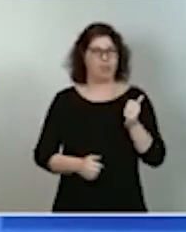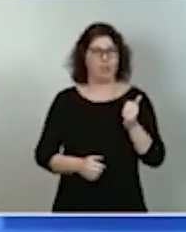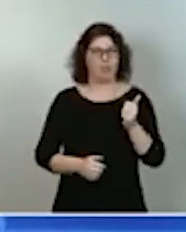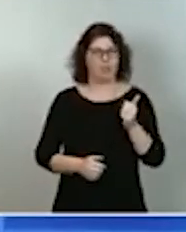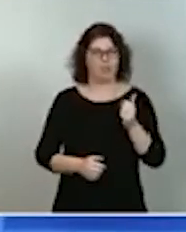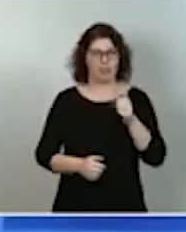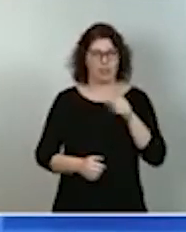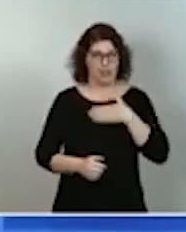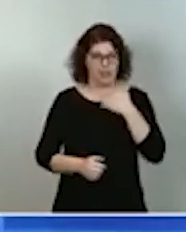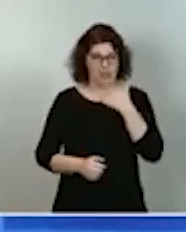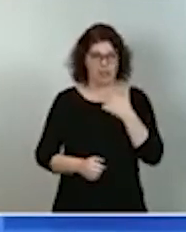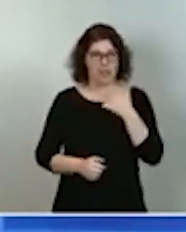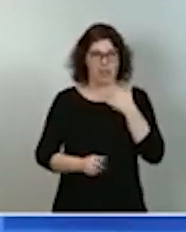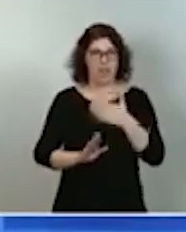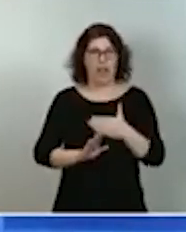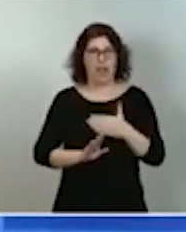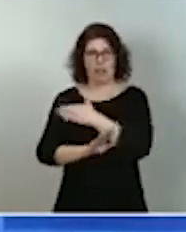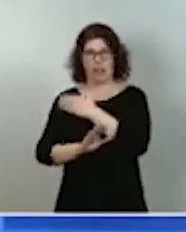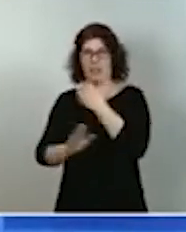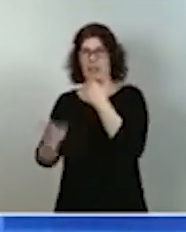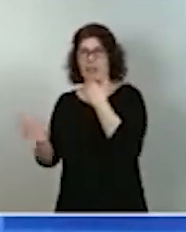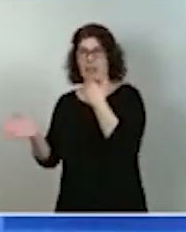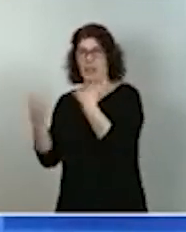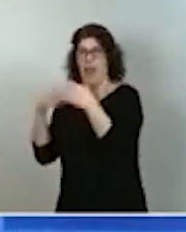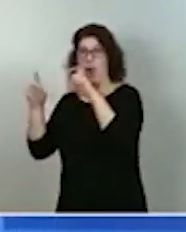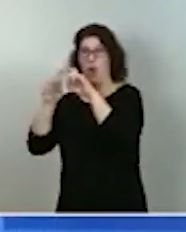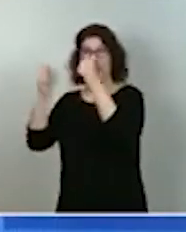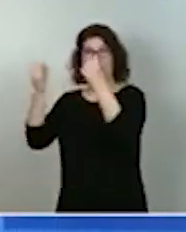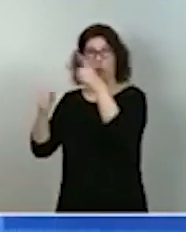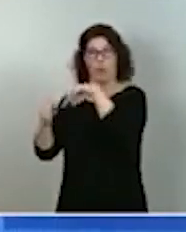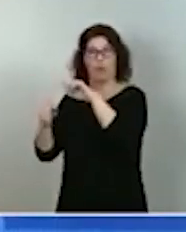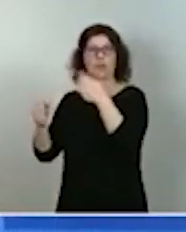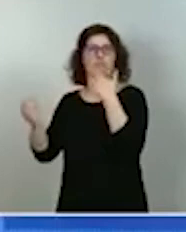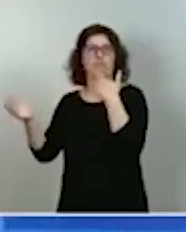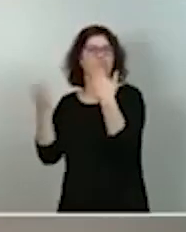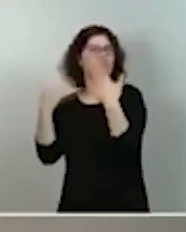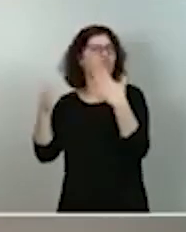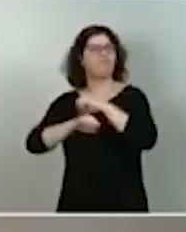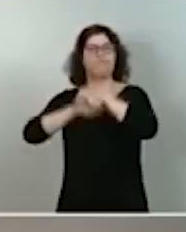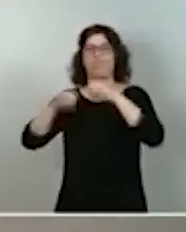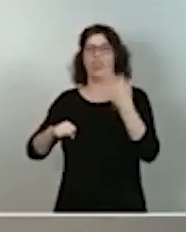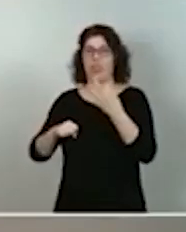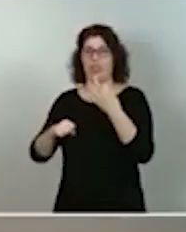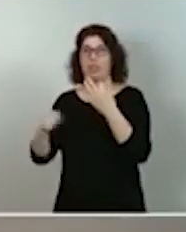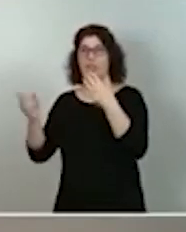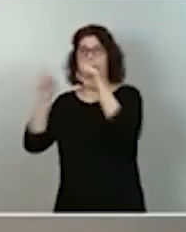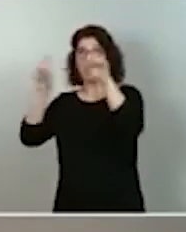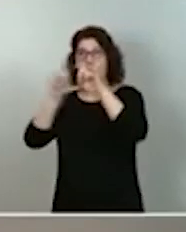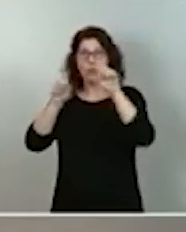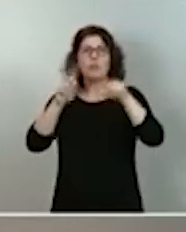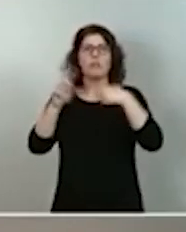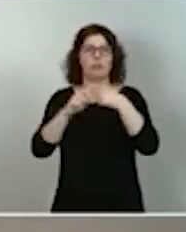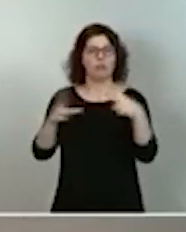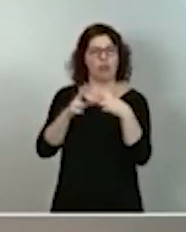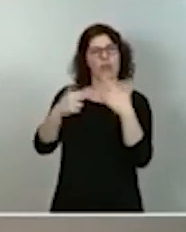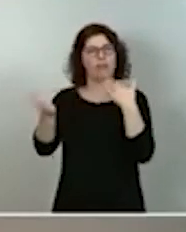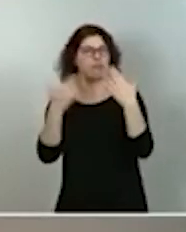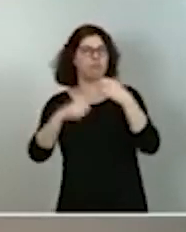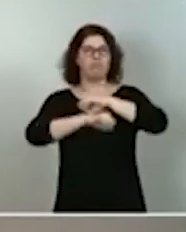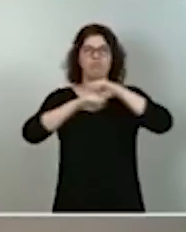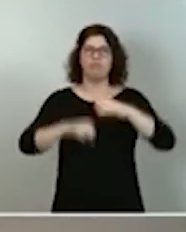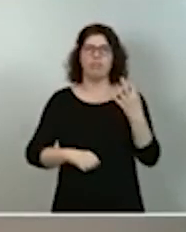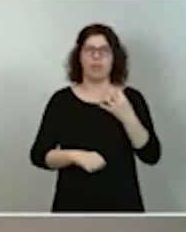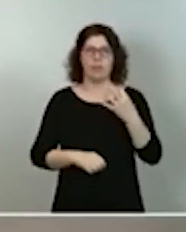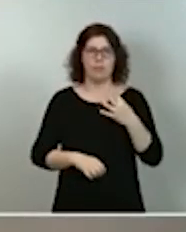al máximo el diálogo entre instituciones y entre instituciones y la sociedad. El presidente ha anunciado esta mañana la articulación